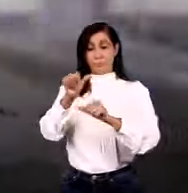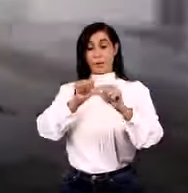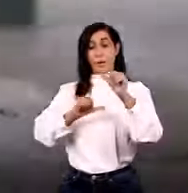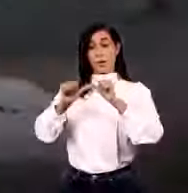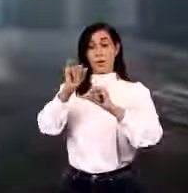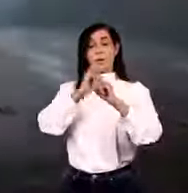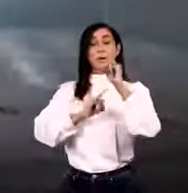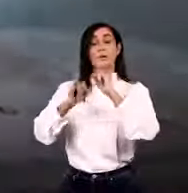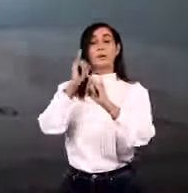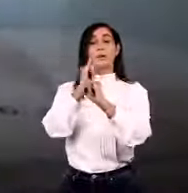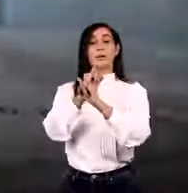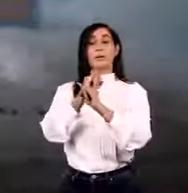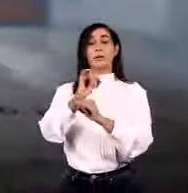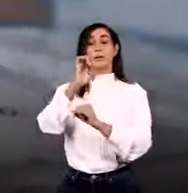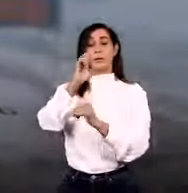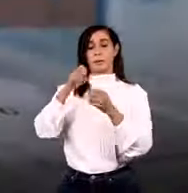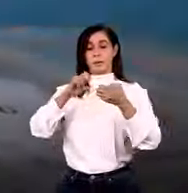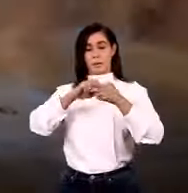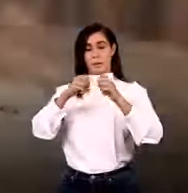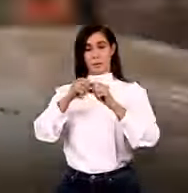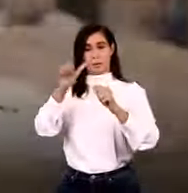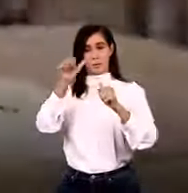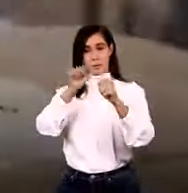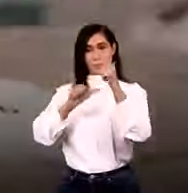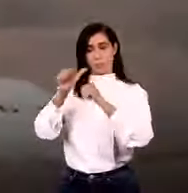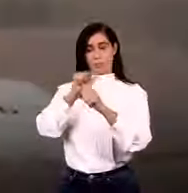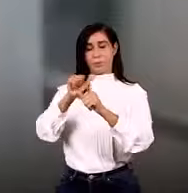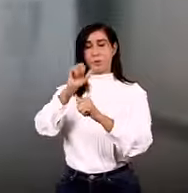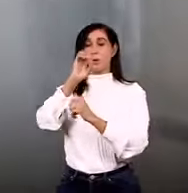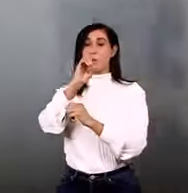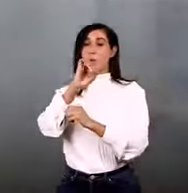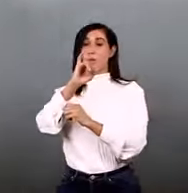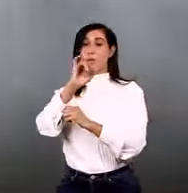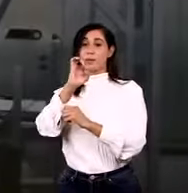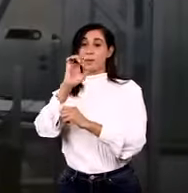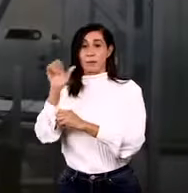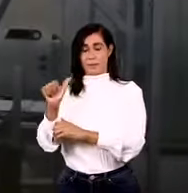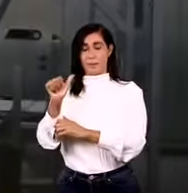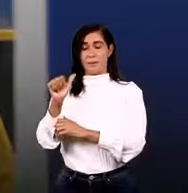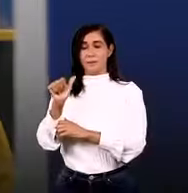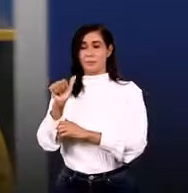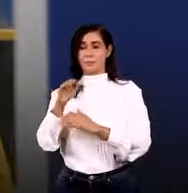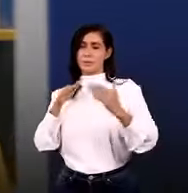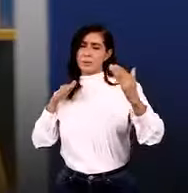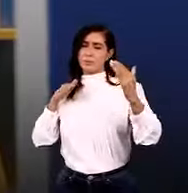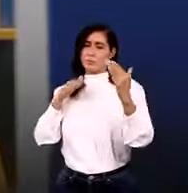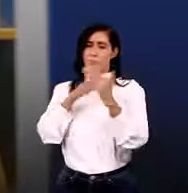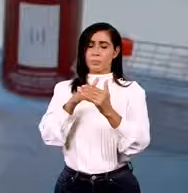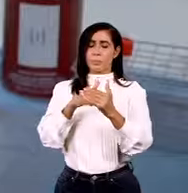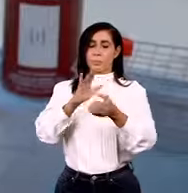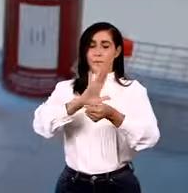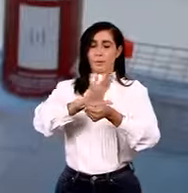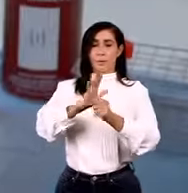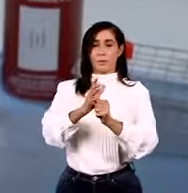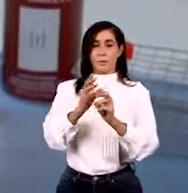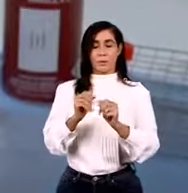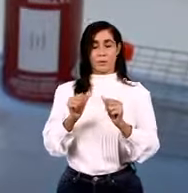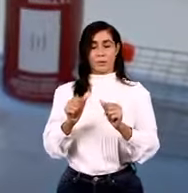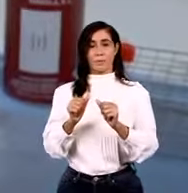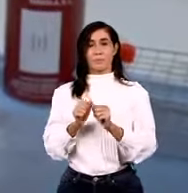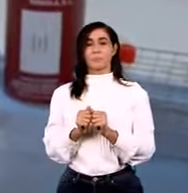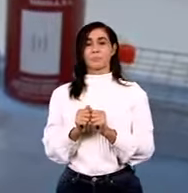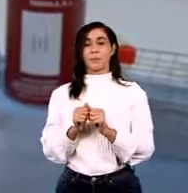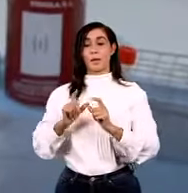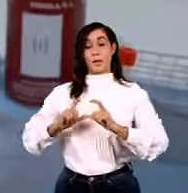Internacional de Energía Atómica o IEA para combatir el COVID-19. La donación